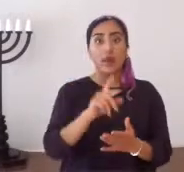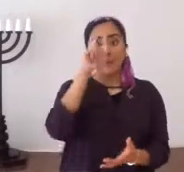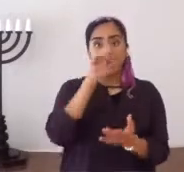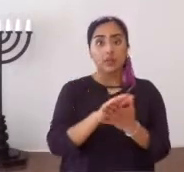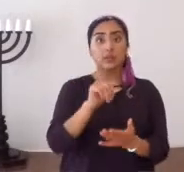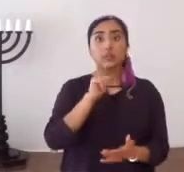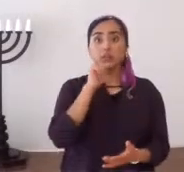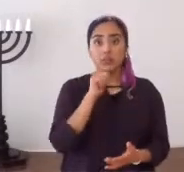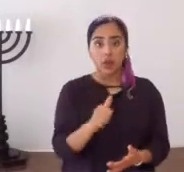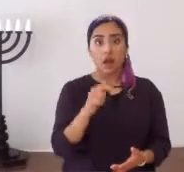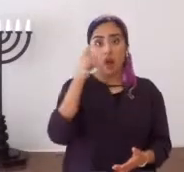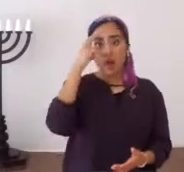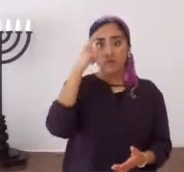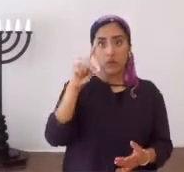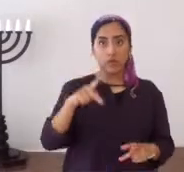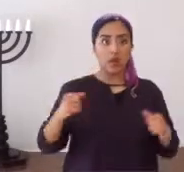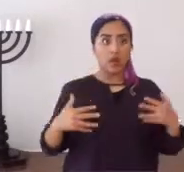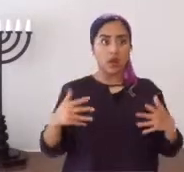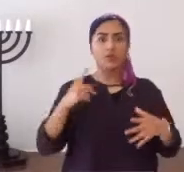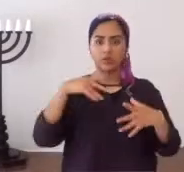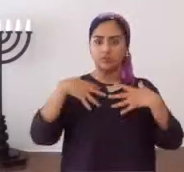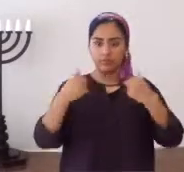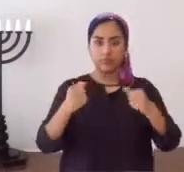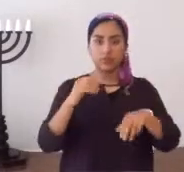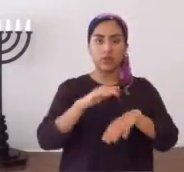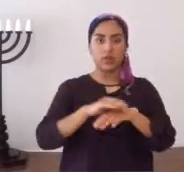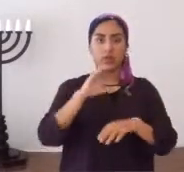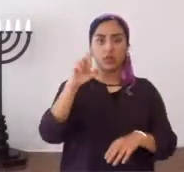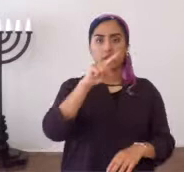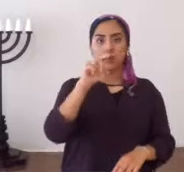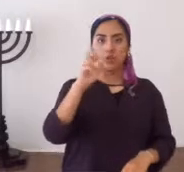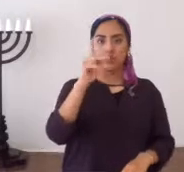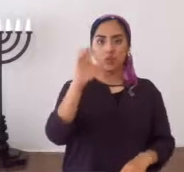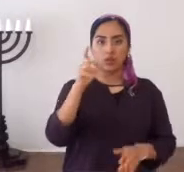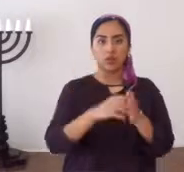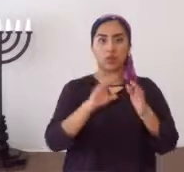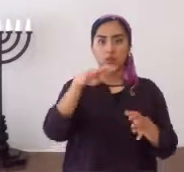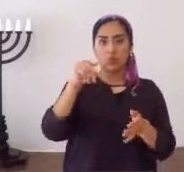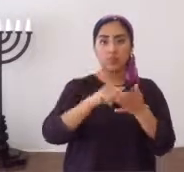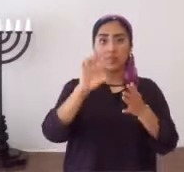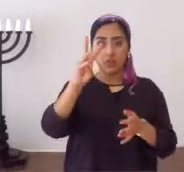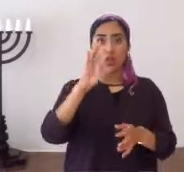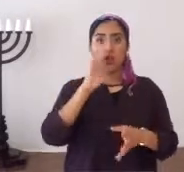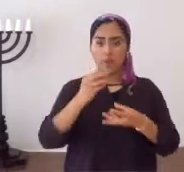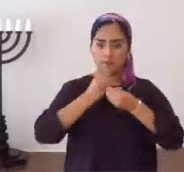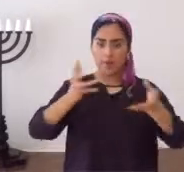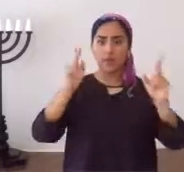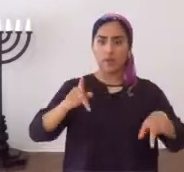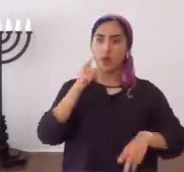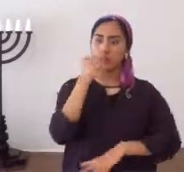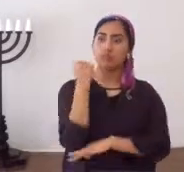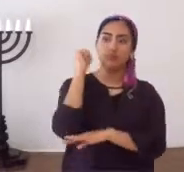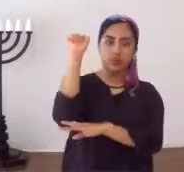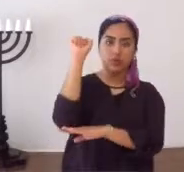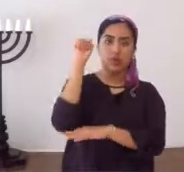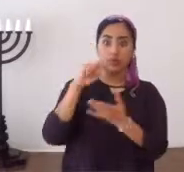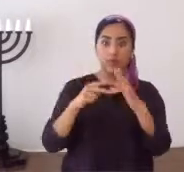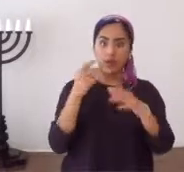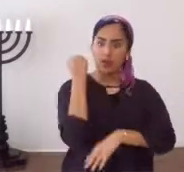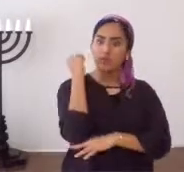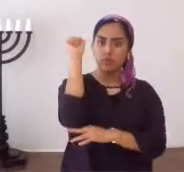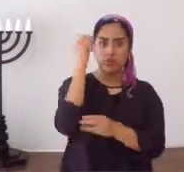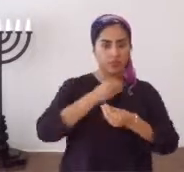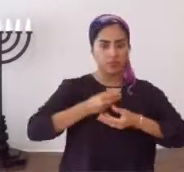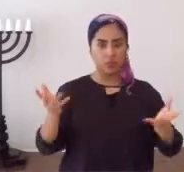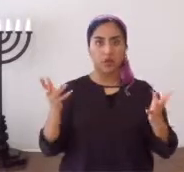mesiánico, el mesianismo no es para cobardes, es para valientes, en Ezequiel 44, verso 6, dice, y dirás a los rebeldes, se